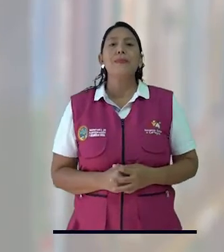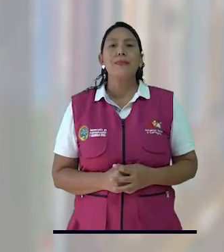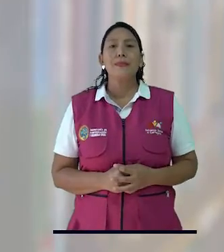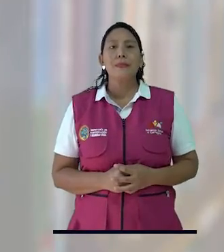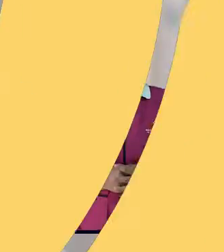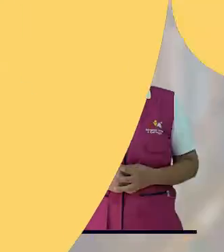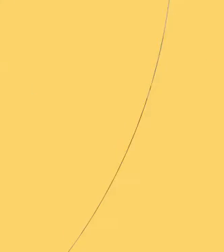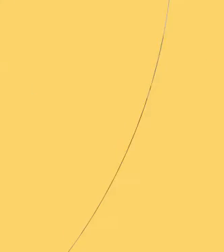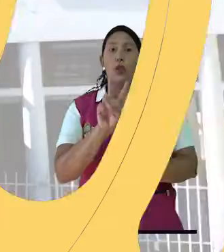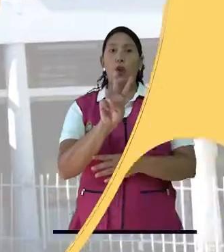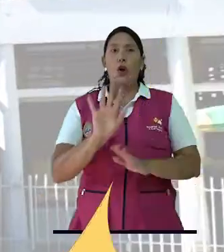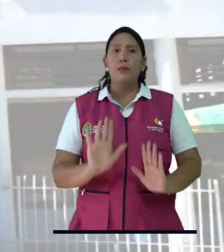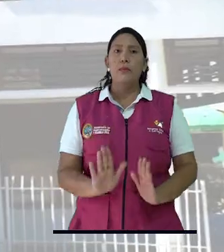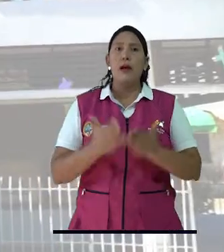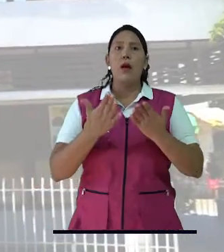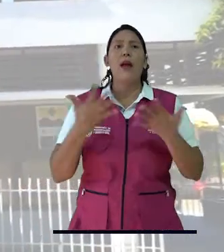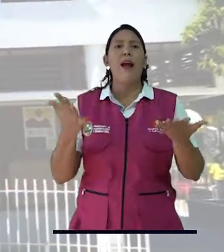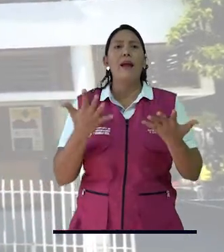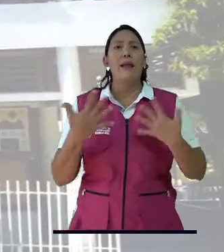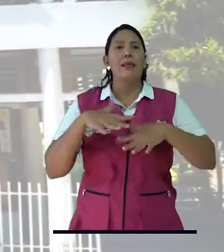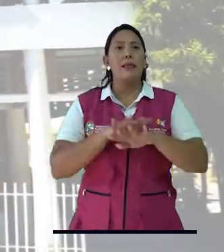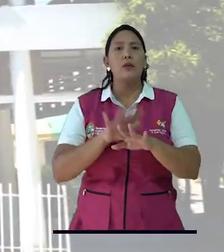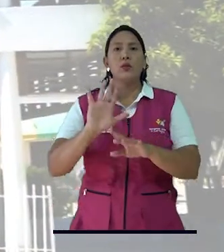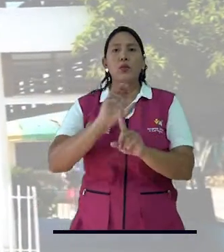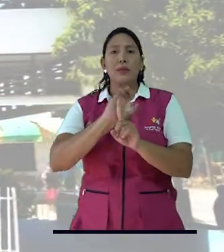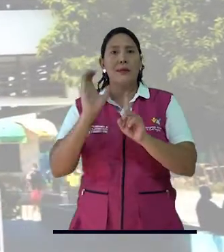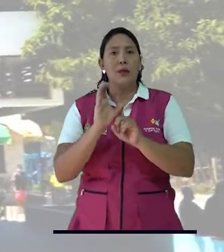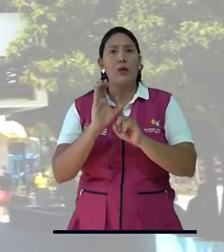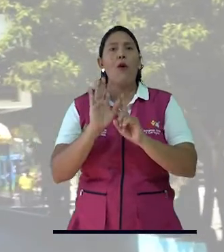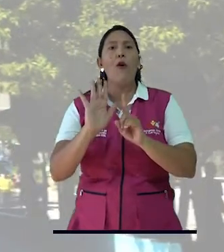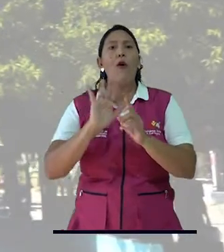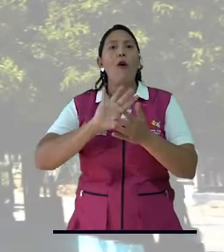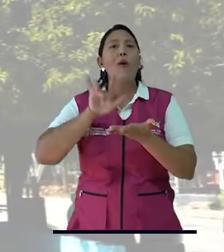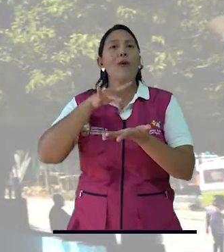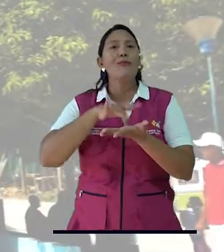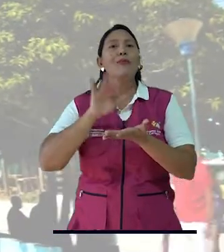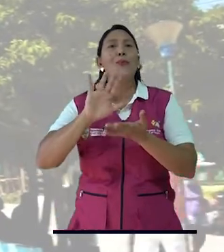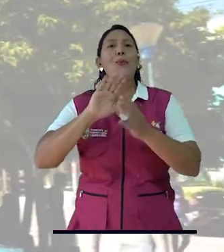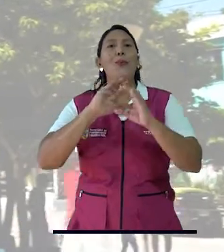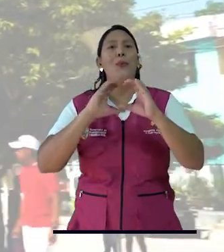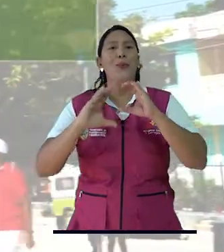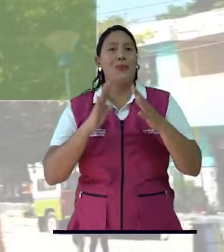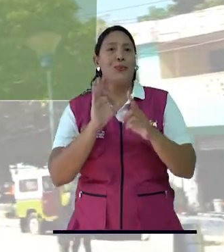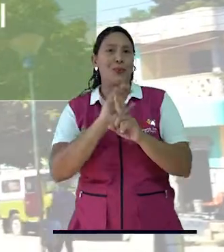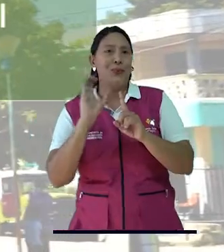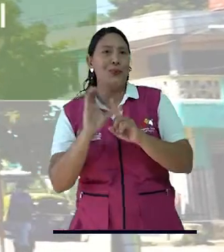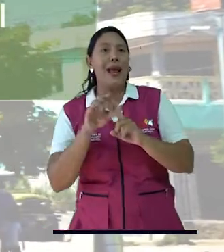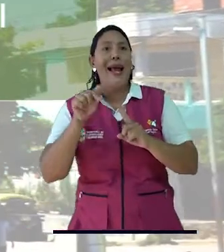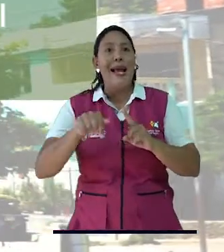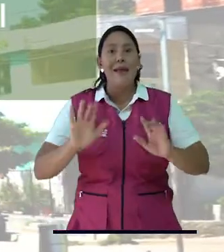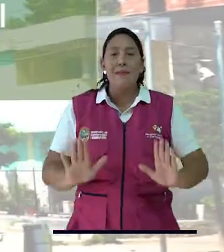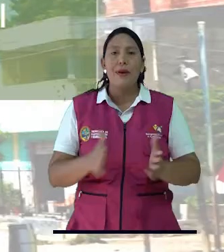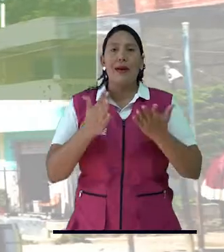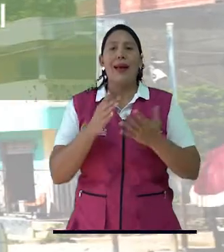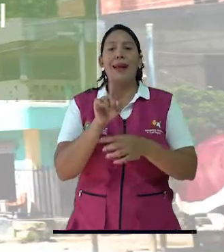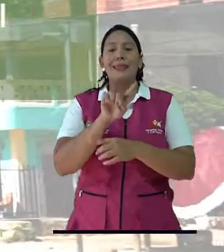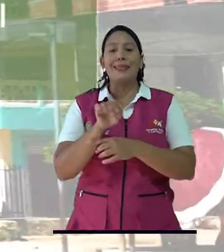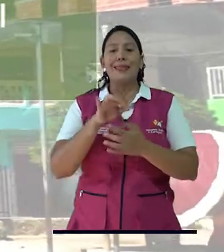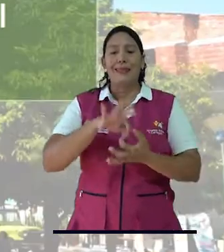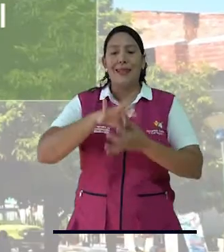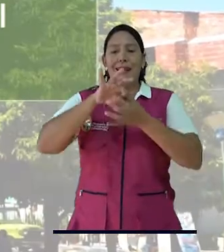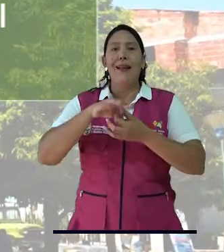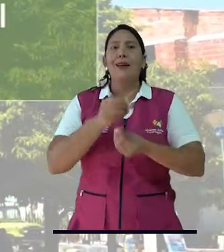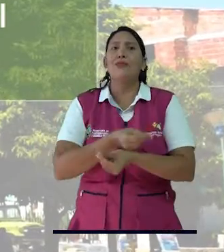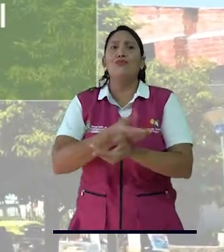distritales, 2 mejoramientos integrales de centros culturales y bibliotecas para ser financiados por el